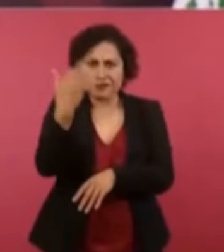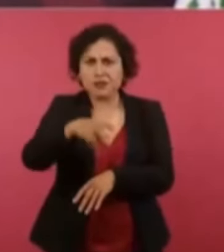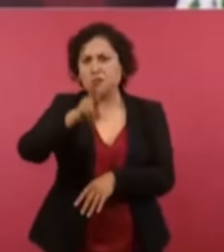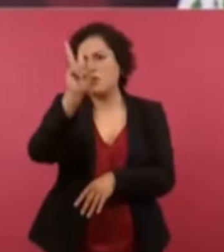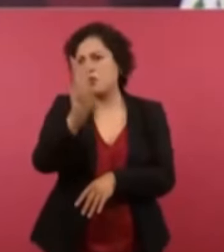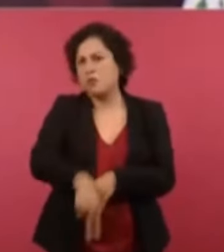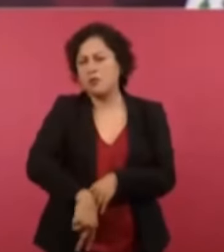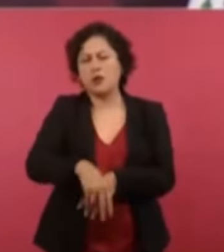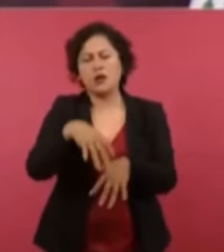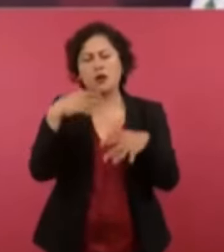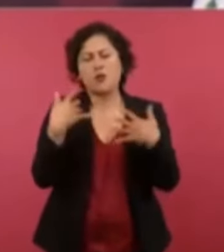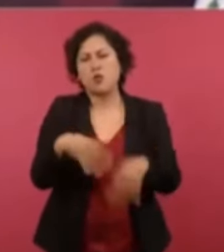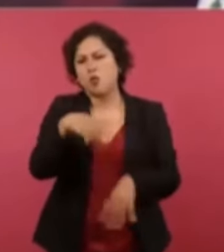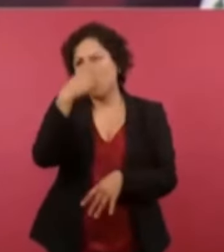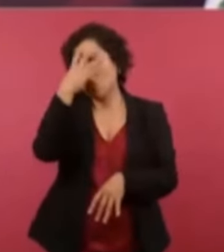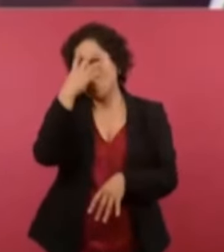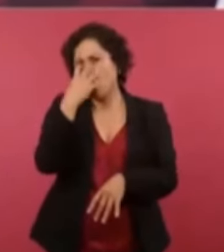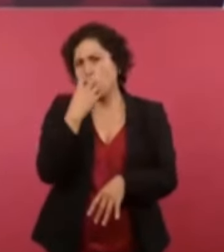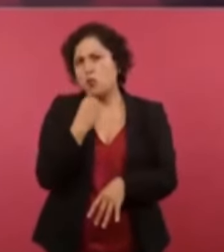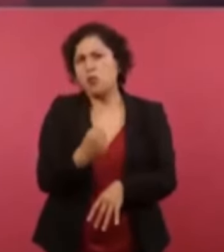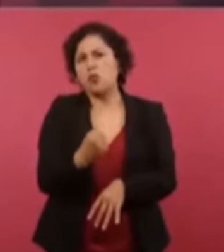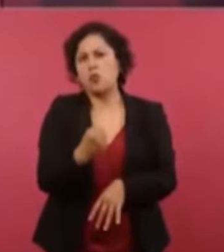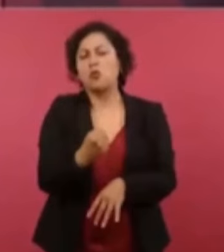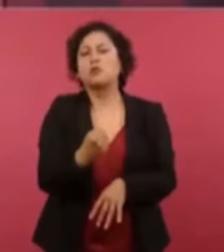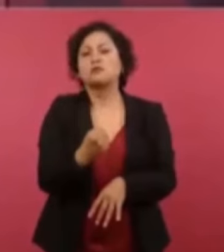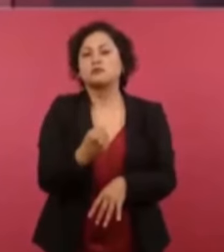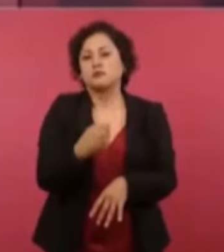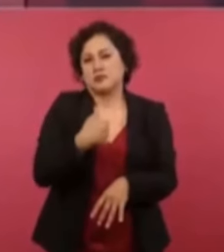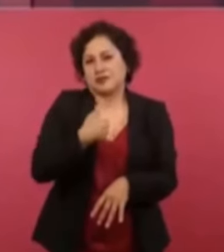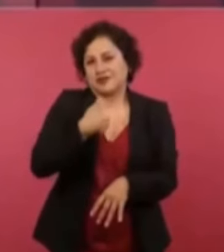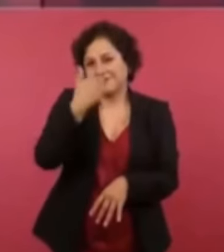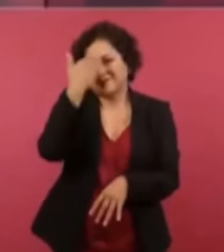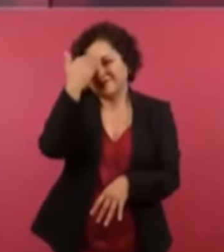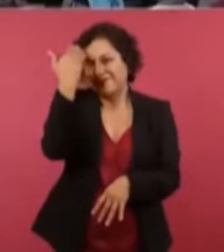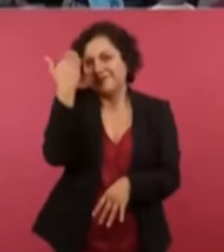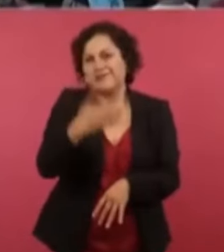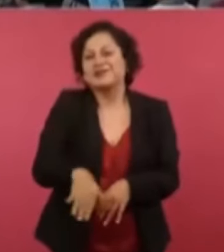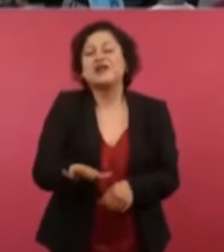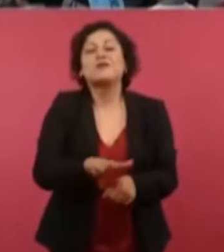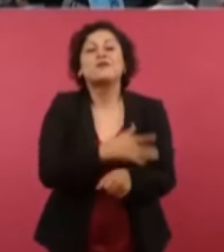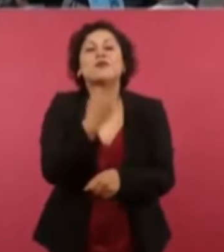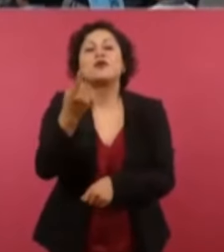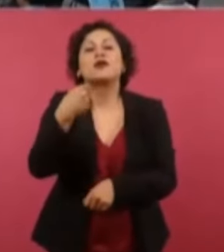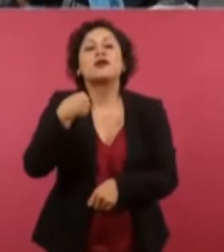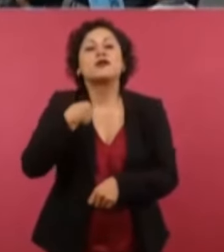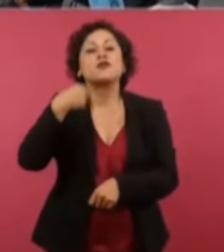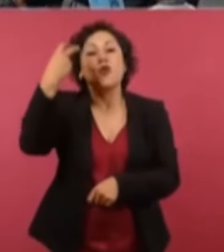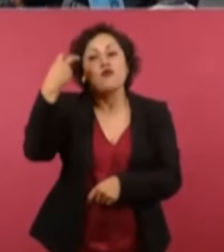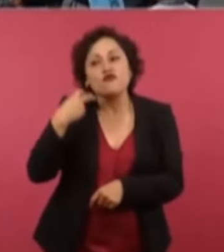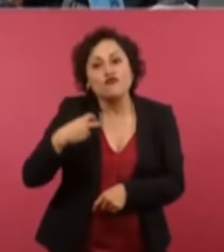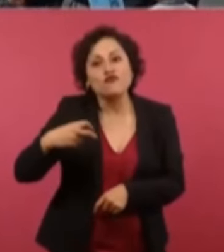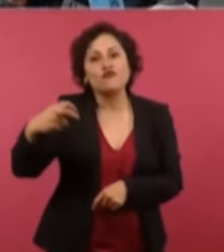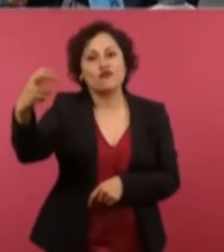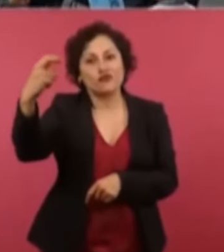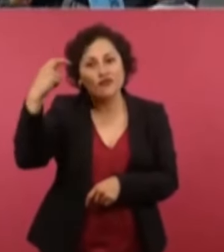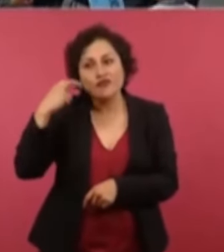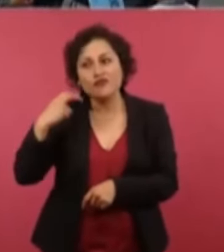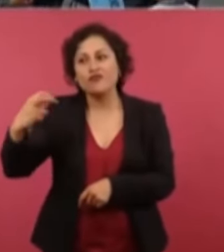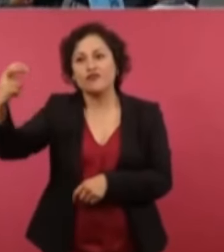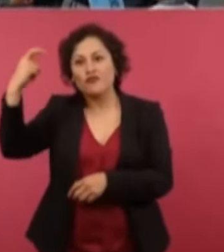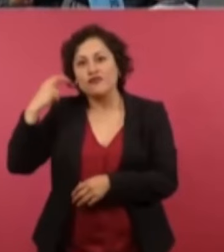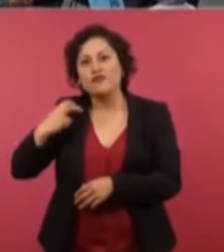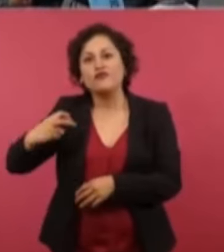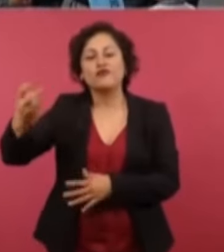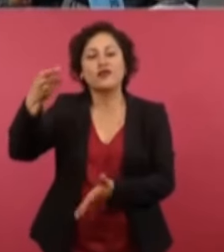es que yo recorrí poco después los 570